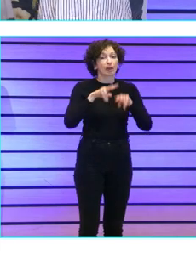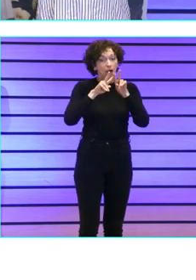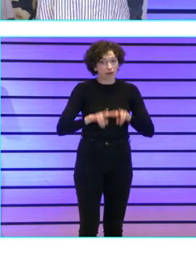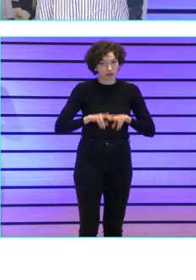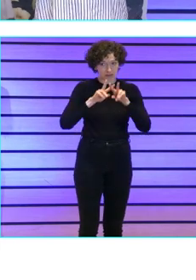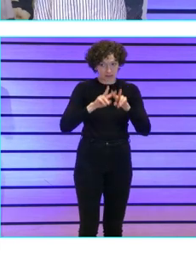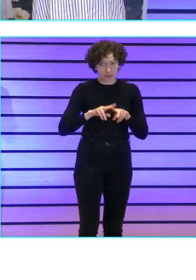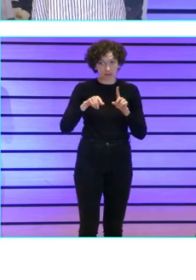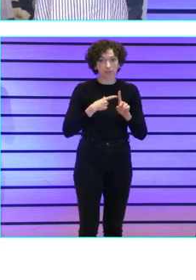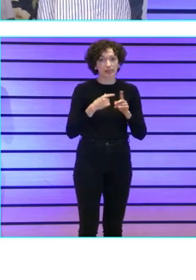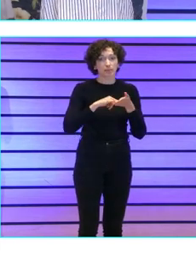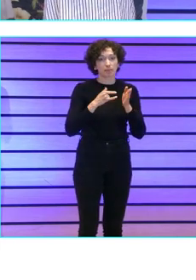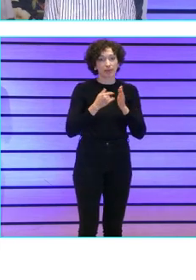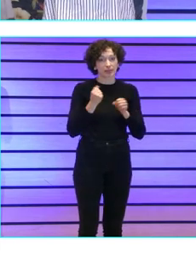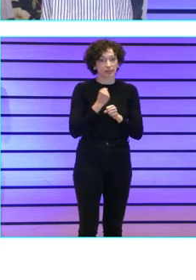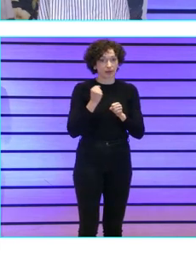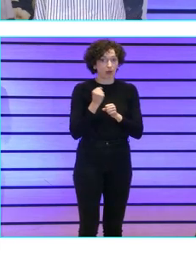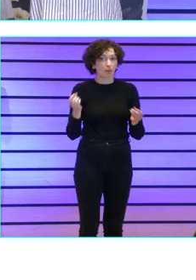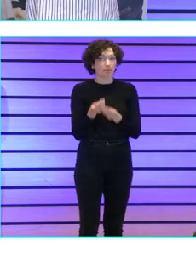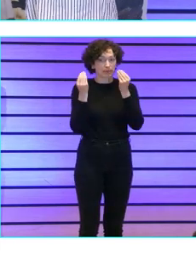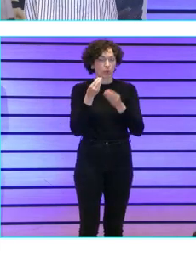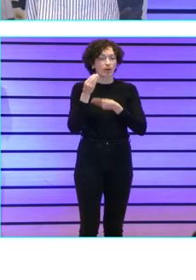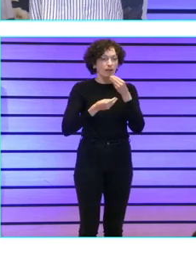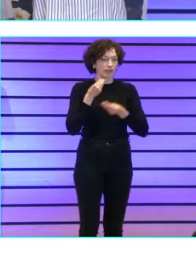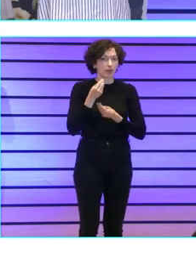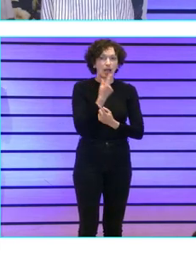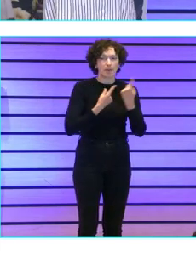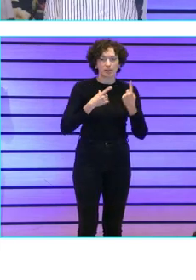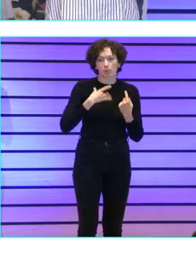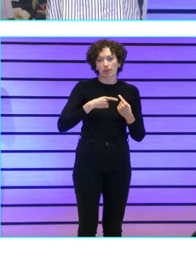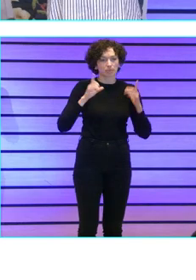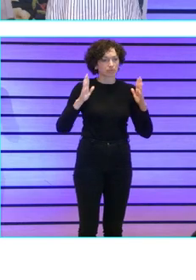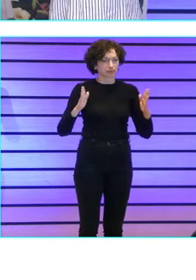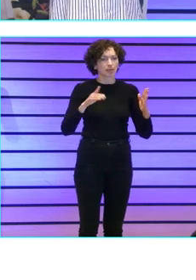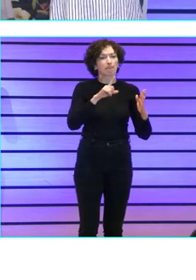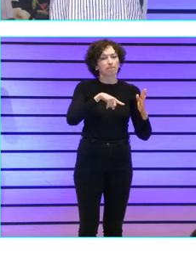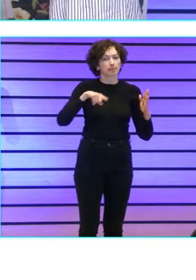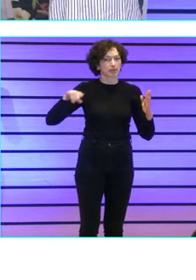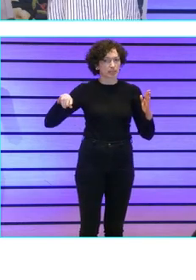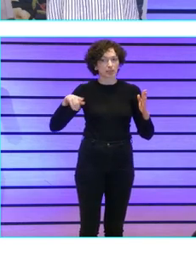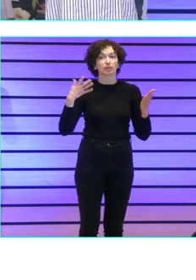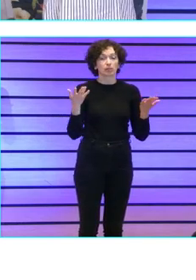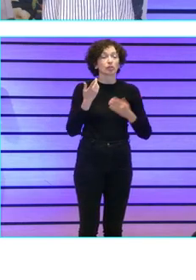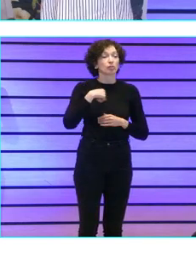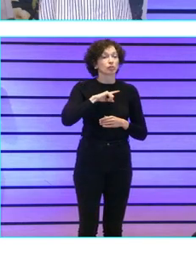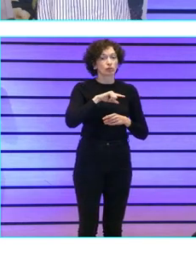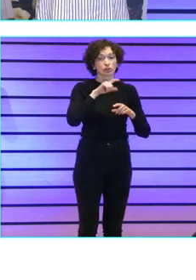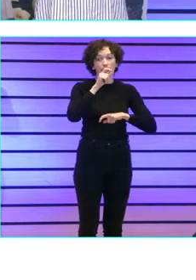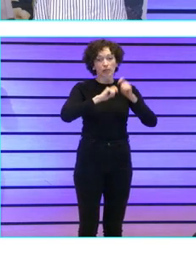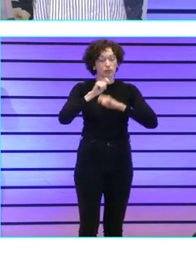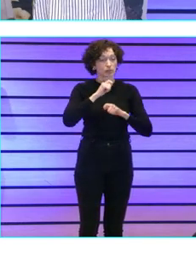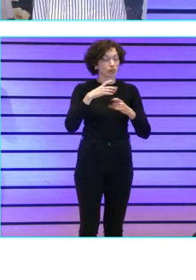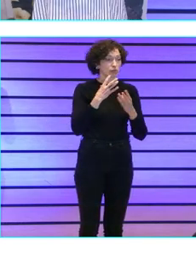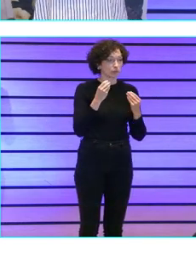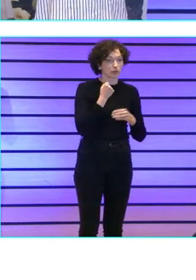y un plan de trabajo un plan de mejora que a veces es de apenas unos meses y estamos apoyando a todas las organizaciones que hemos hecho un plan